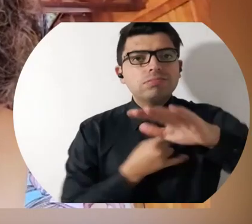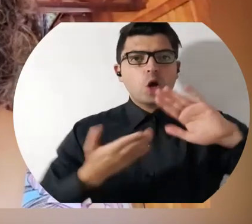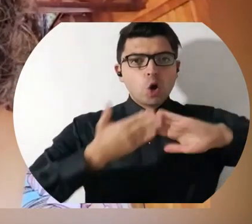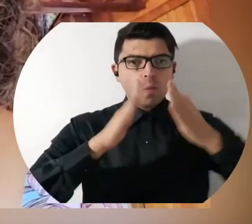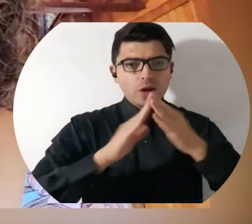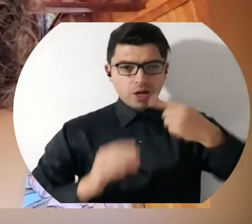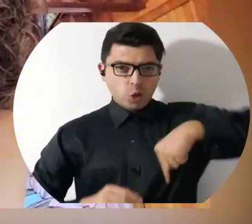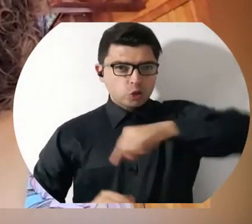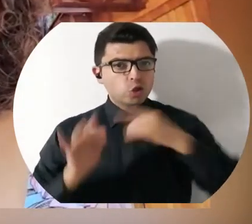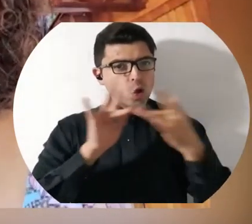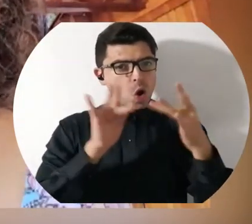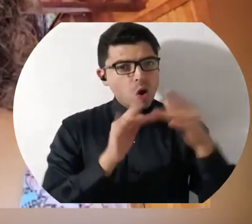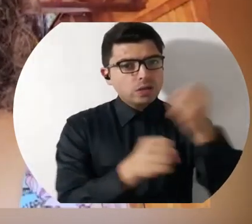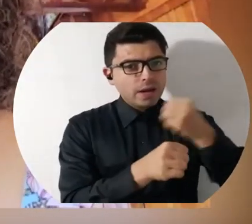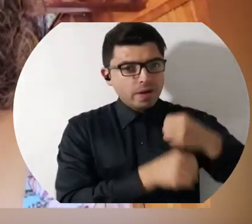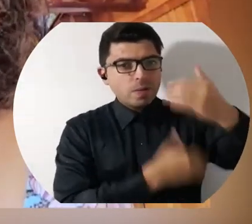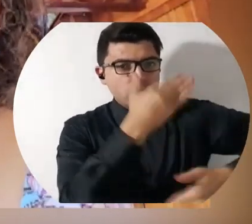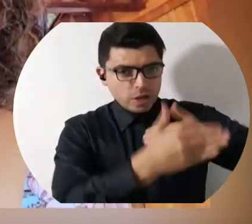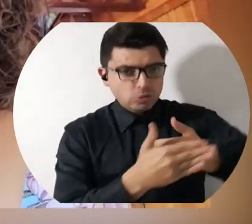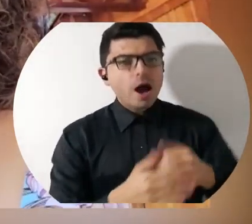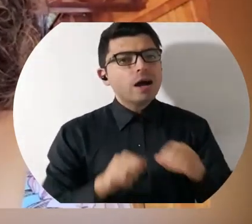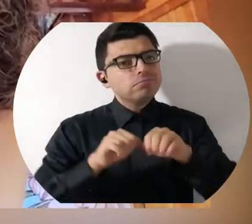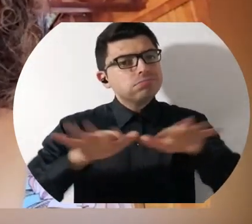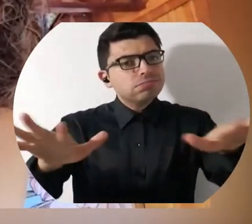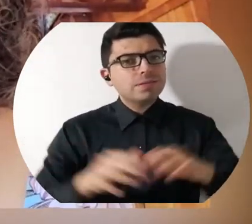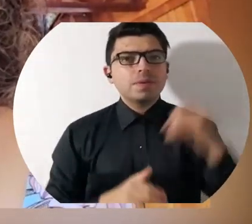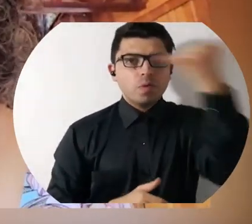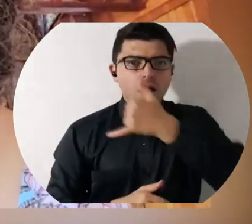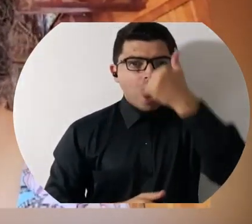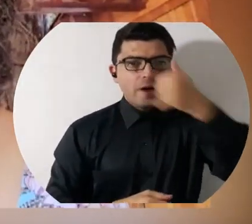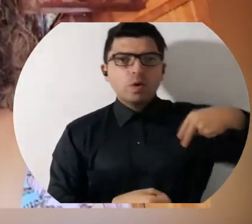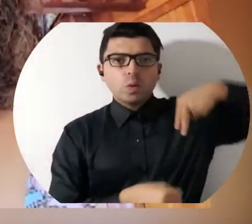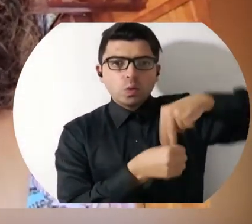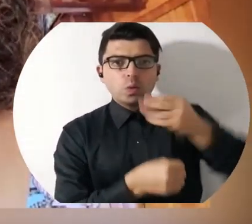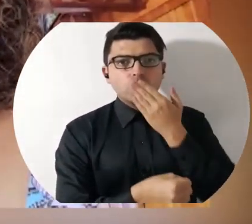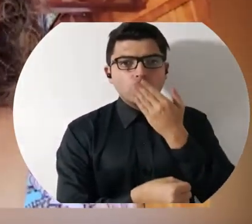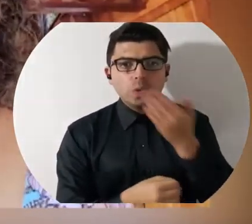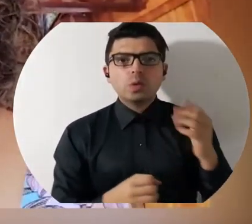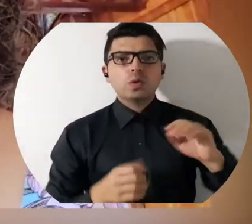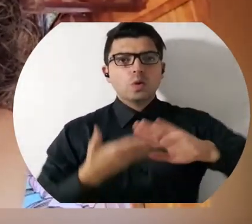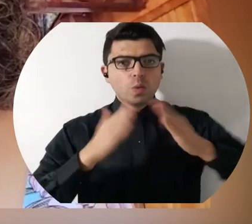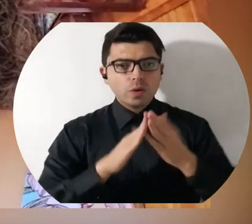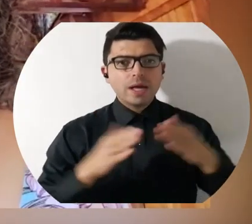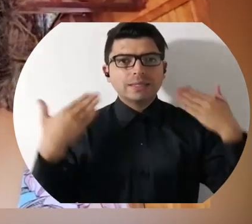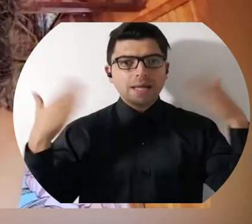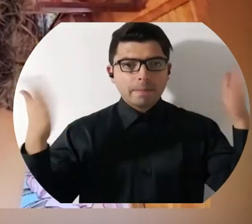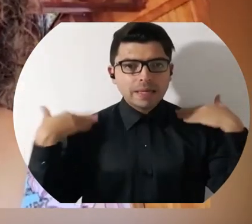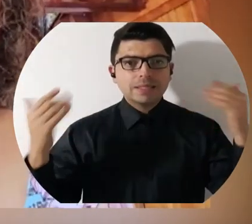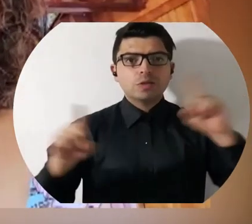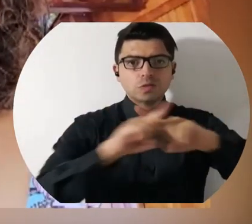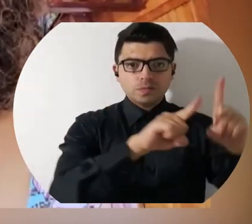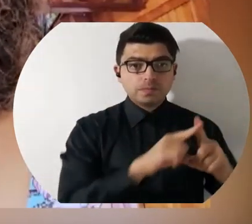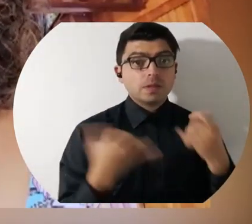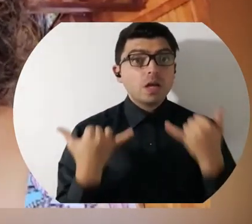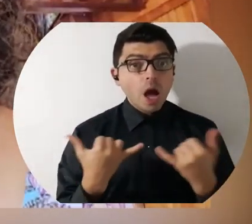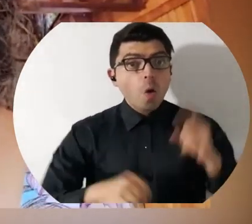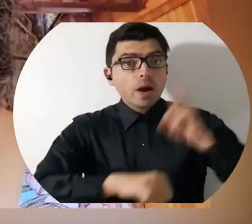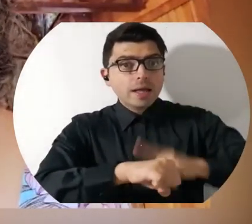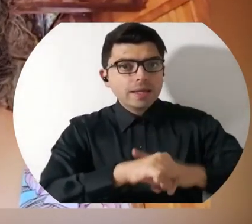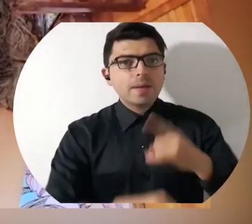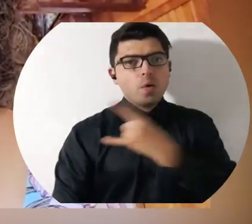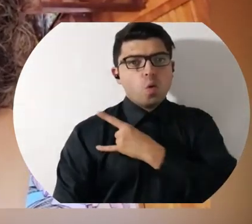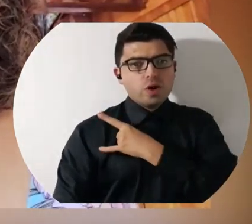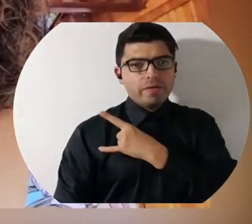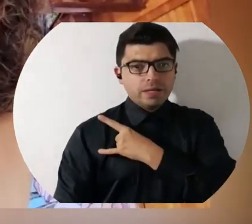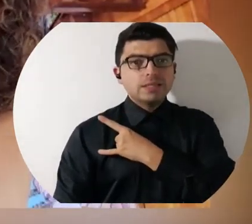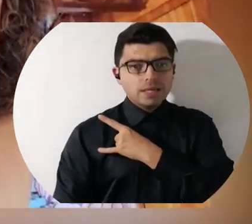a los territorios, llegue a las comunidades con las que hemos trabajado en diferentes procesos, comunidades afro, indígenas, comunidades de